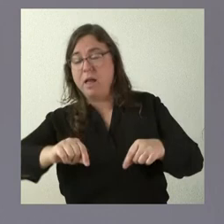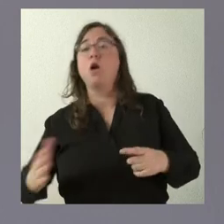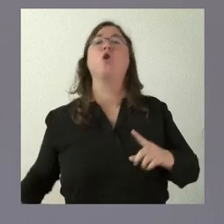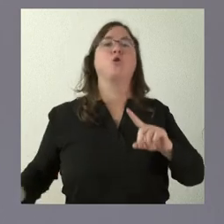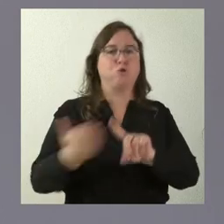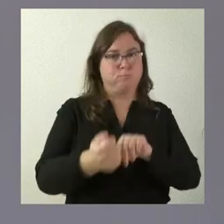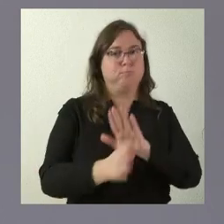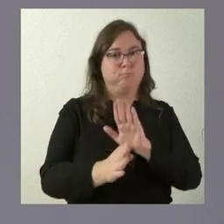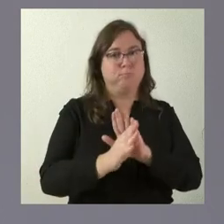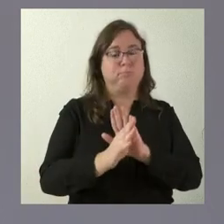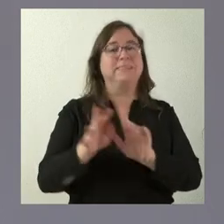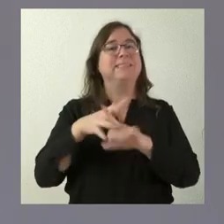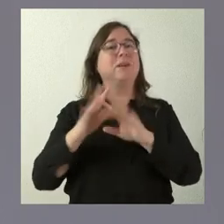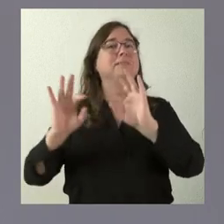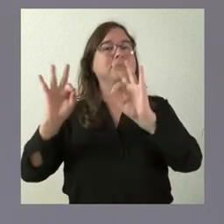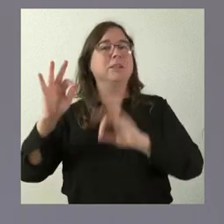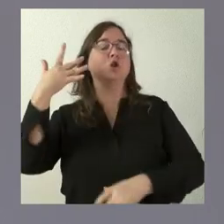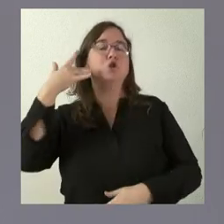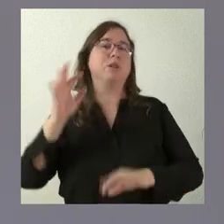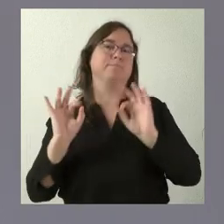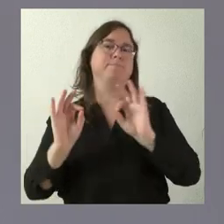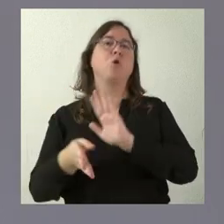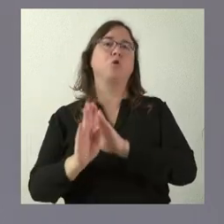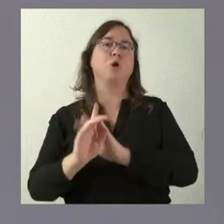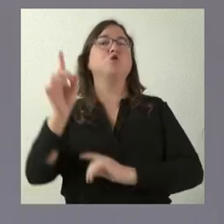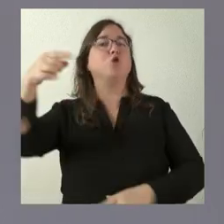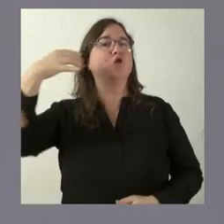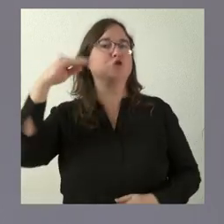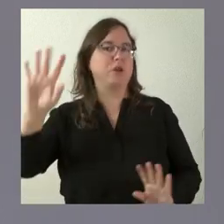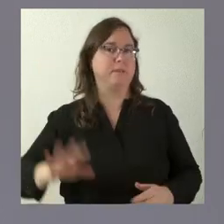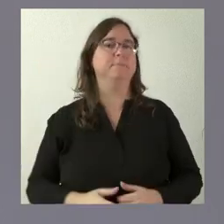pues esa singularidad y esa diferencia específica es aplicable solo para Soria.